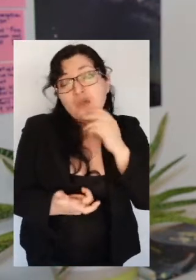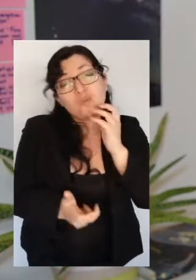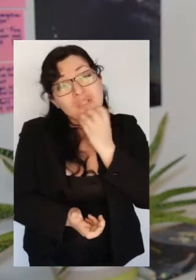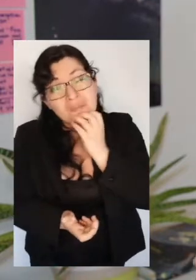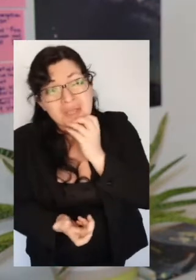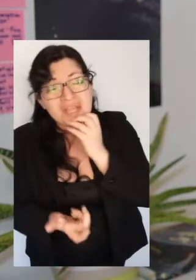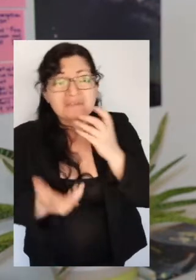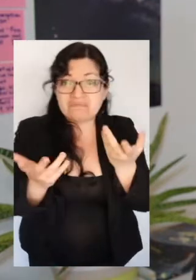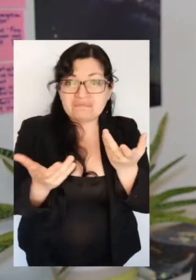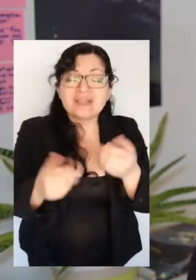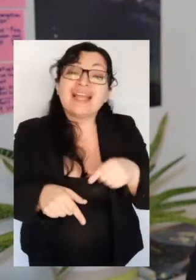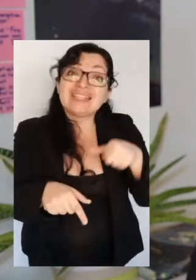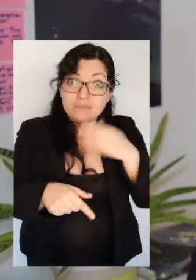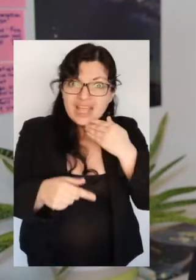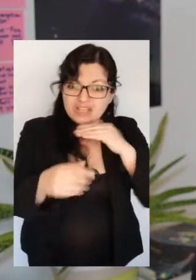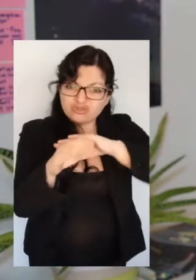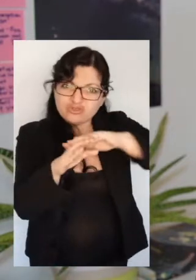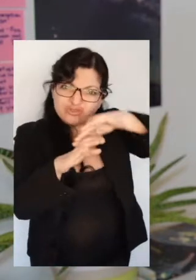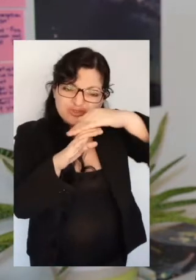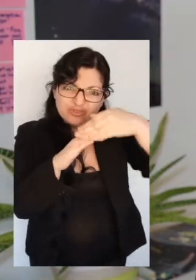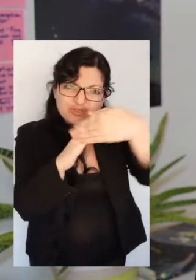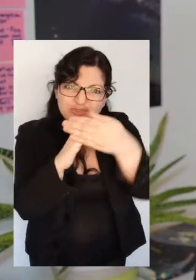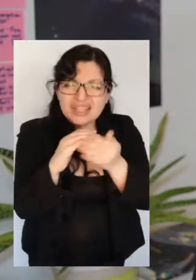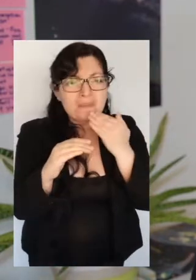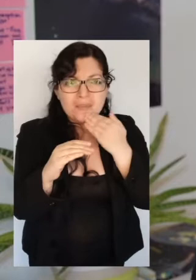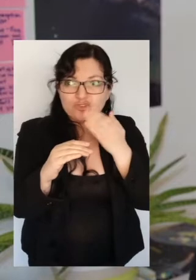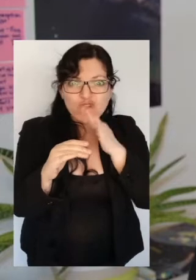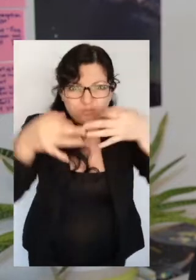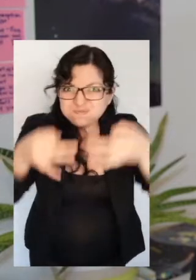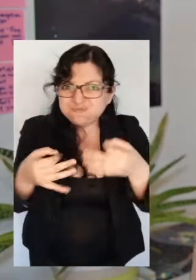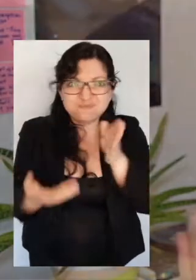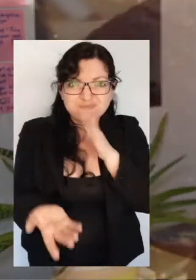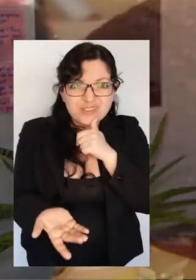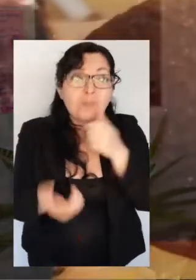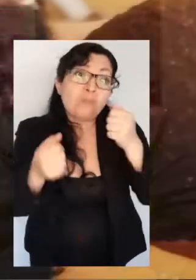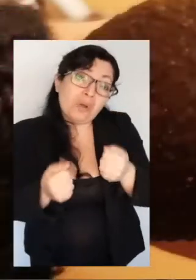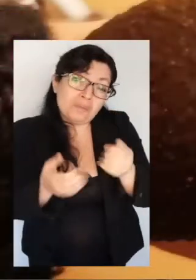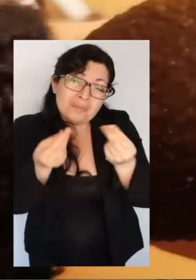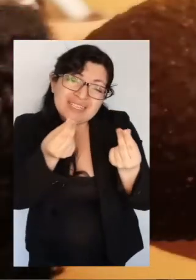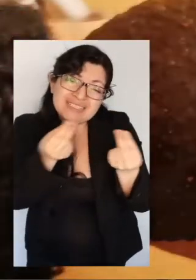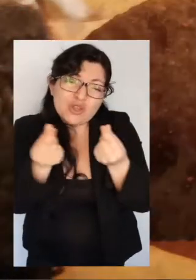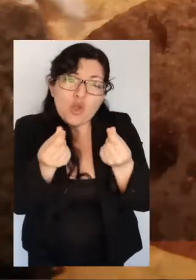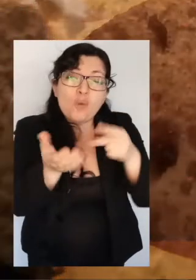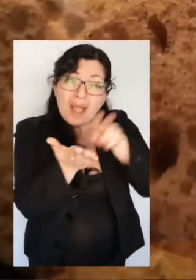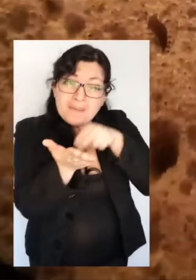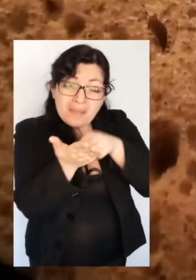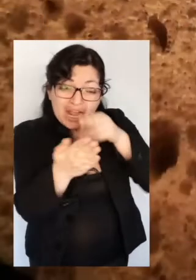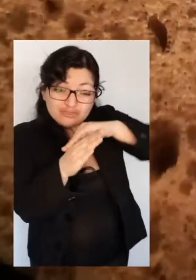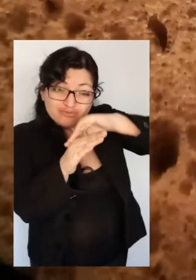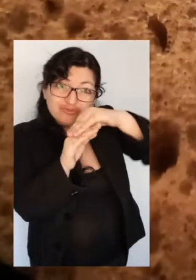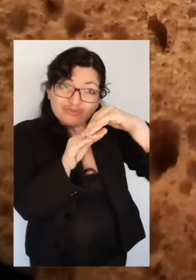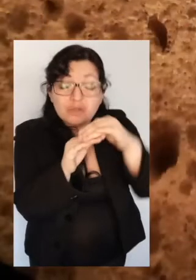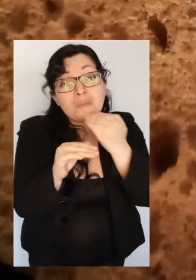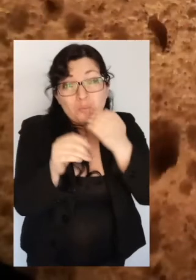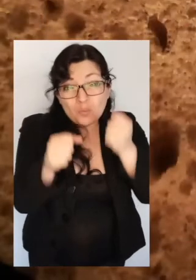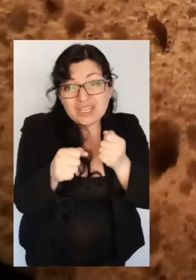Su textura también puede ser bastante irregular. Puede ser como la cáscara de una palta o muy agujereada